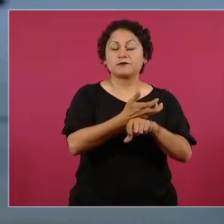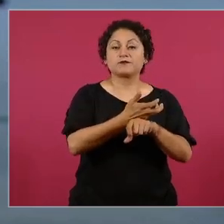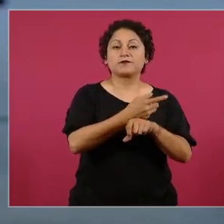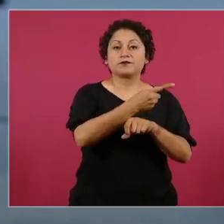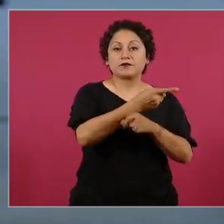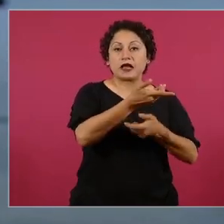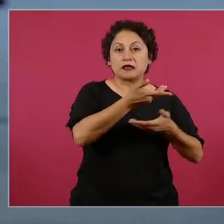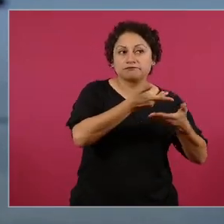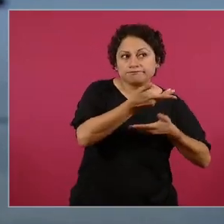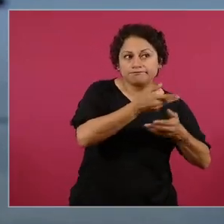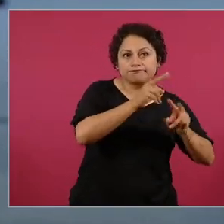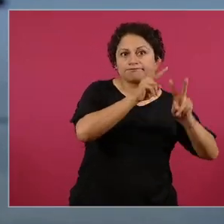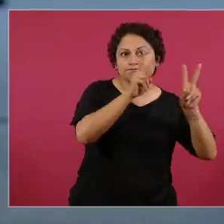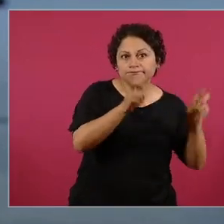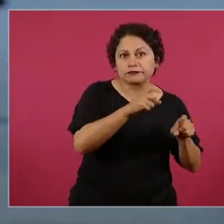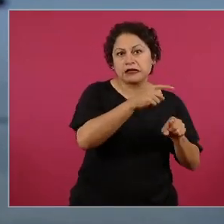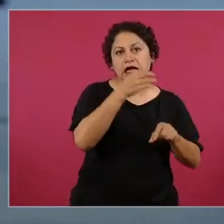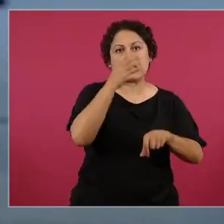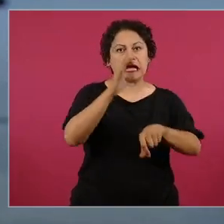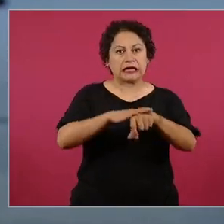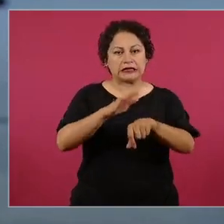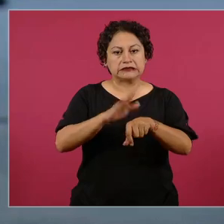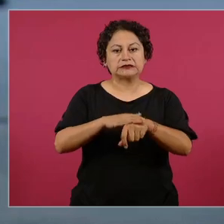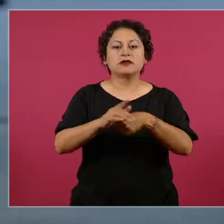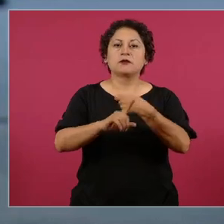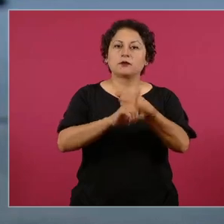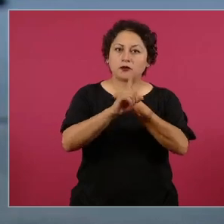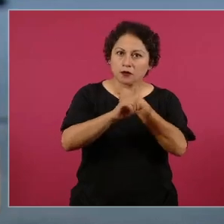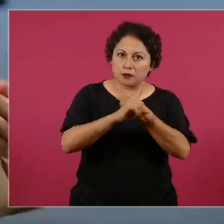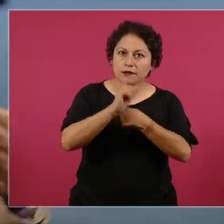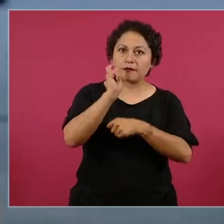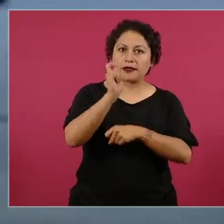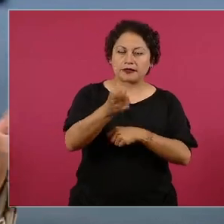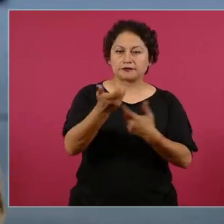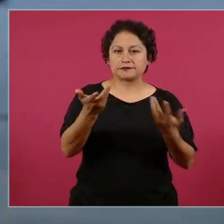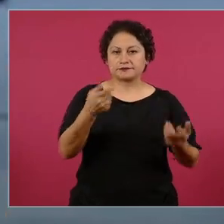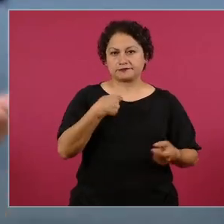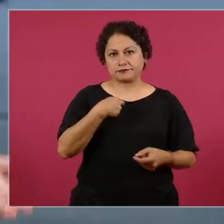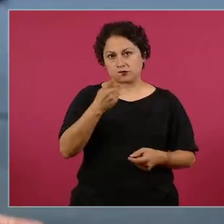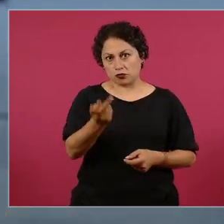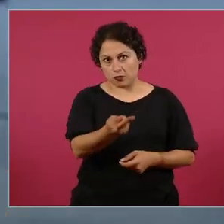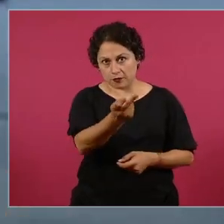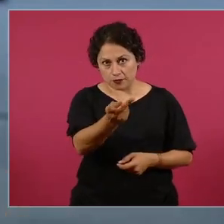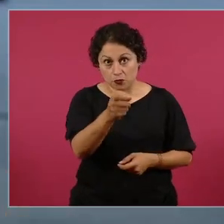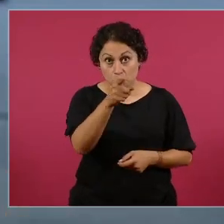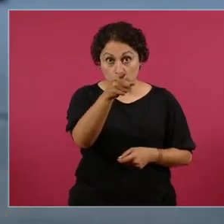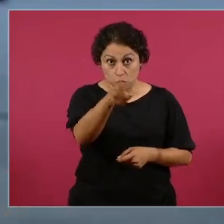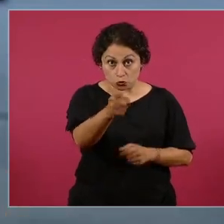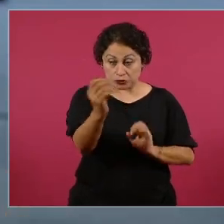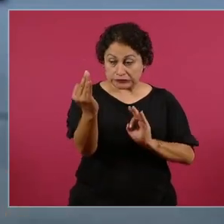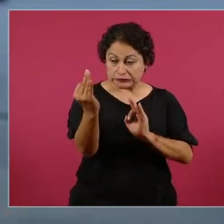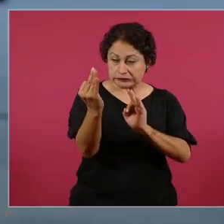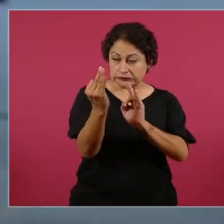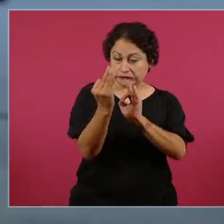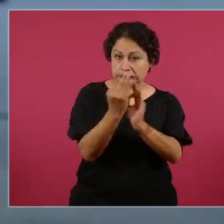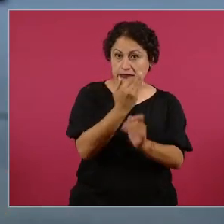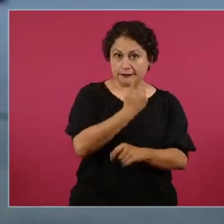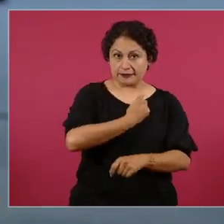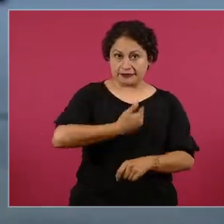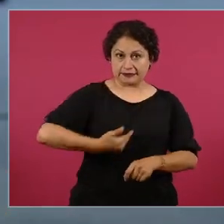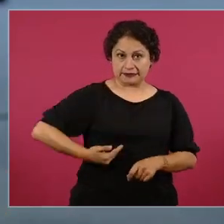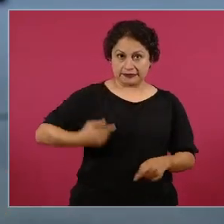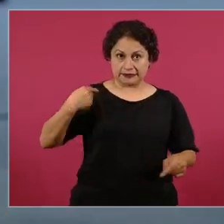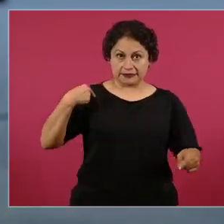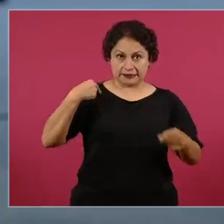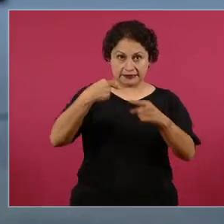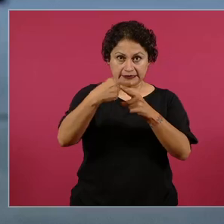inversiones en torno a esta iniciativa yo le quisiera preguntar presidente si de cara al cierre de sexenio donde usted pues ya dijo que ya se